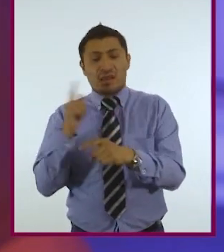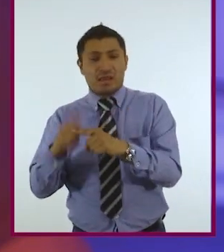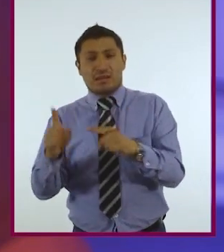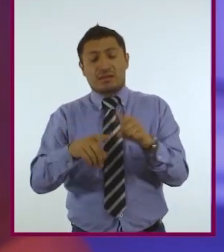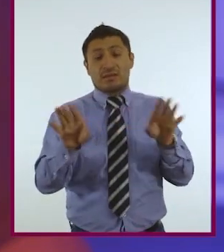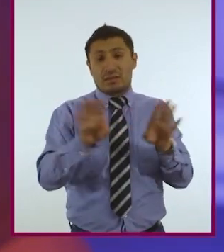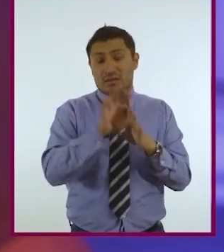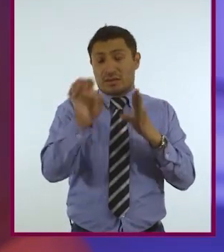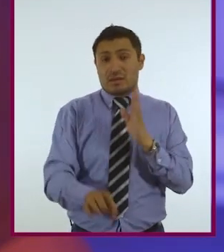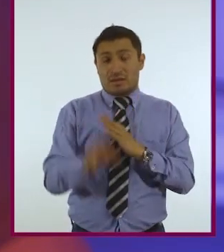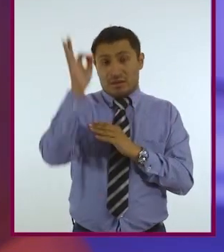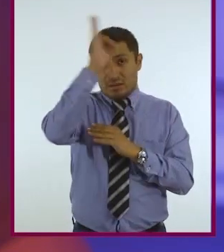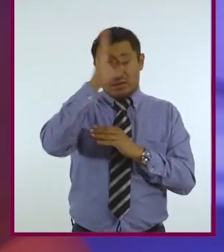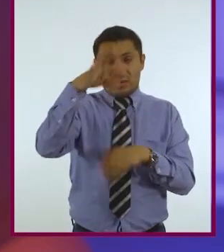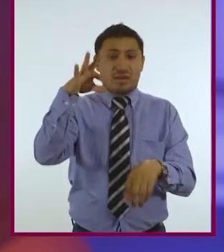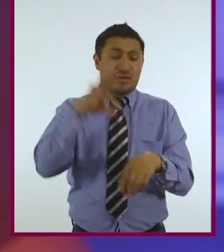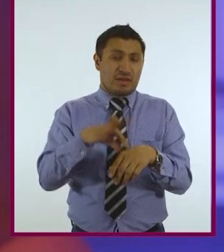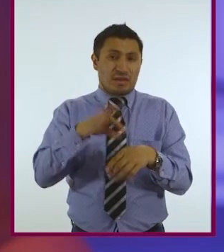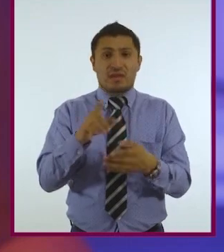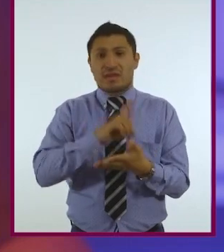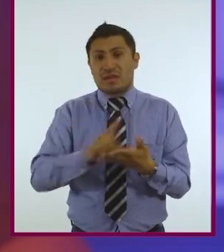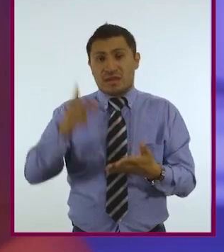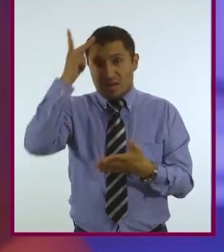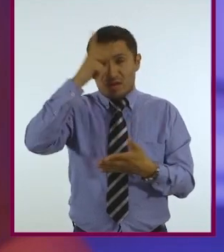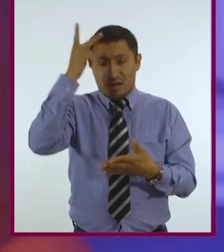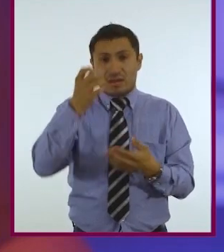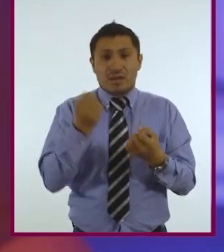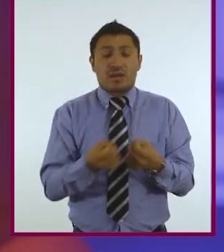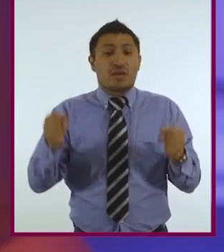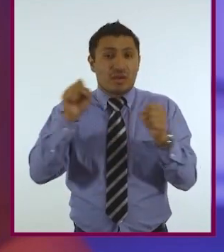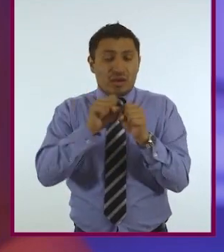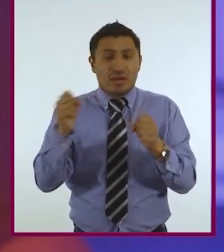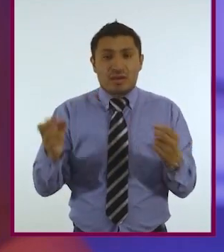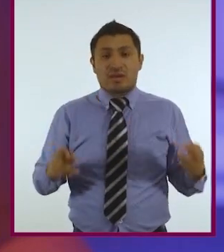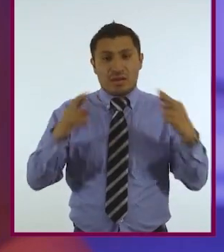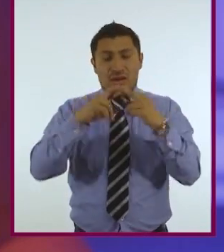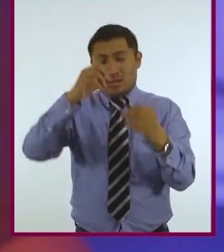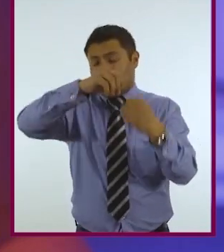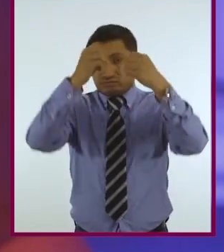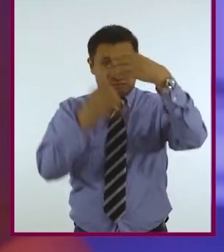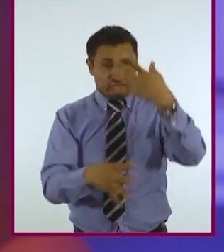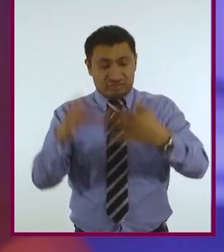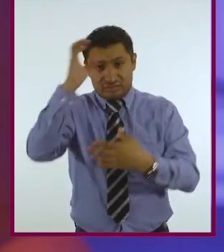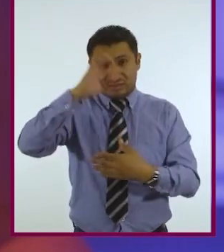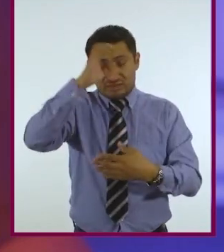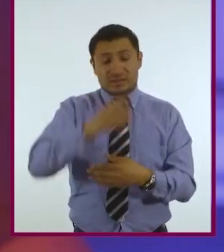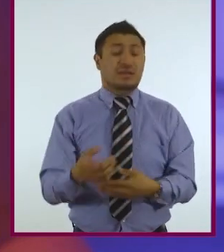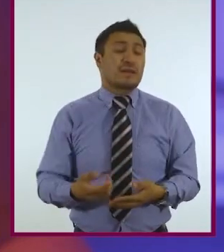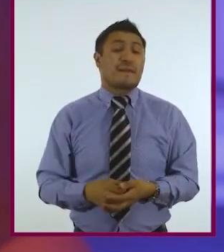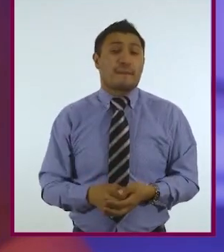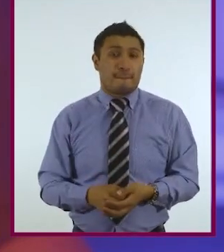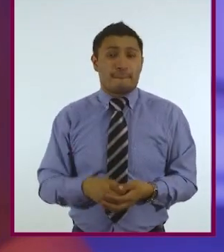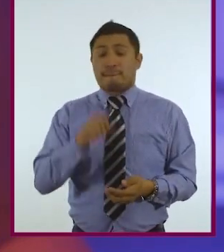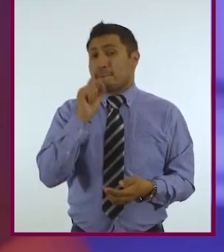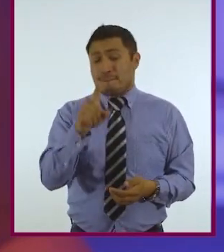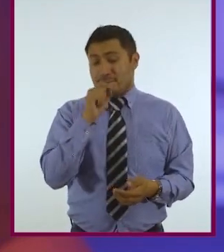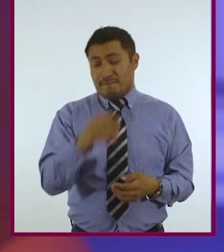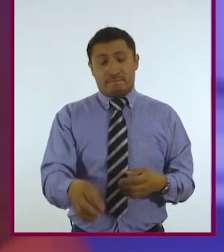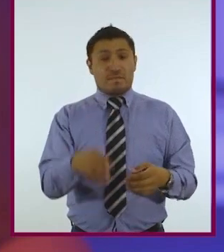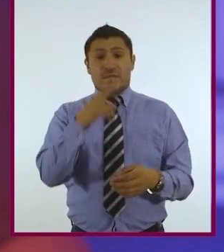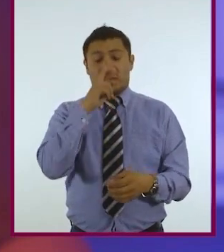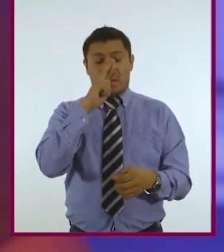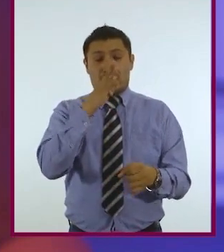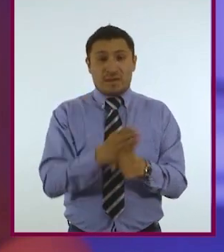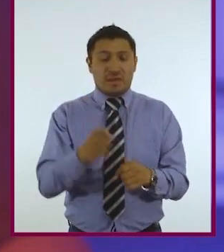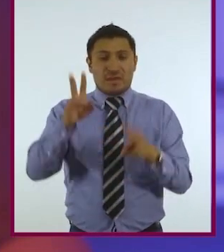áreas como filosofía, medicina, derecho, psicología, sociología, religión, entre muchas otras ciencias y disciplinas, se han ocupado de